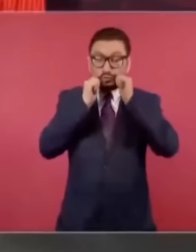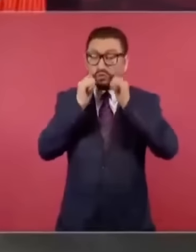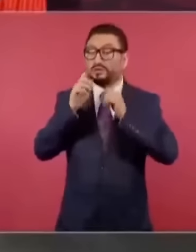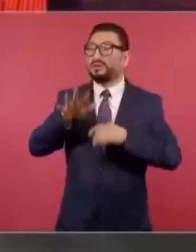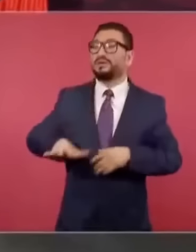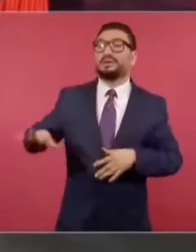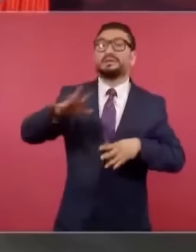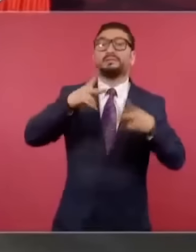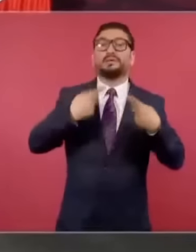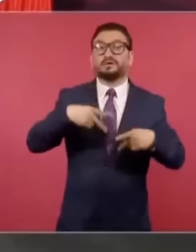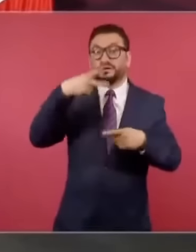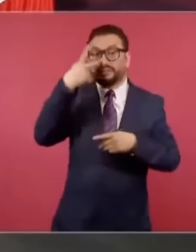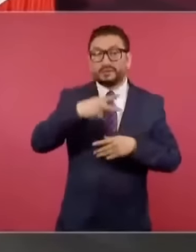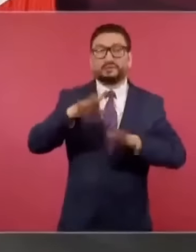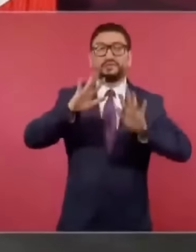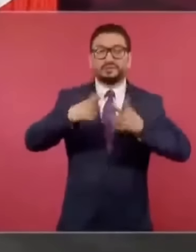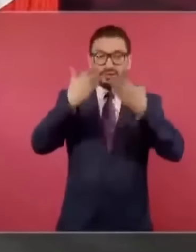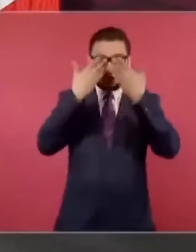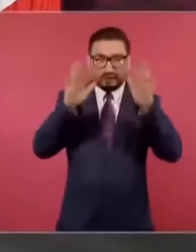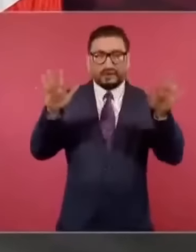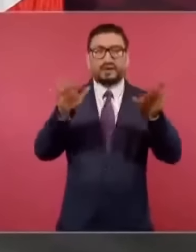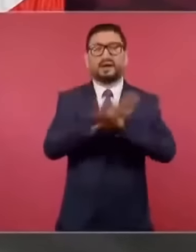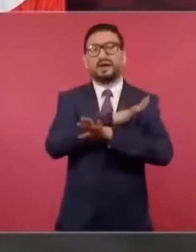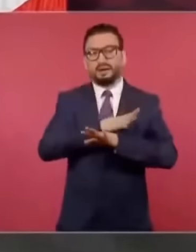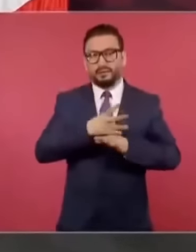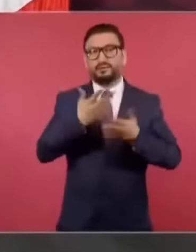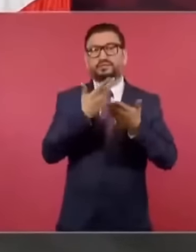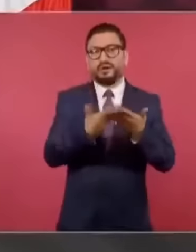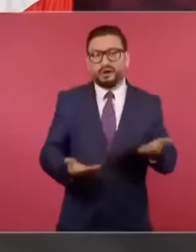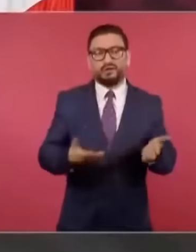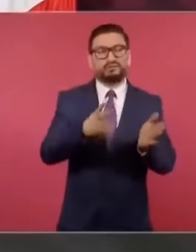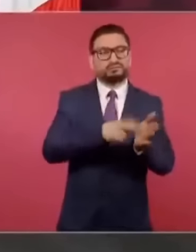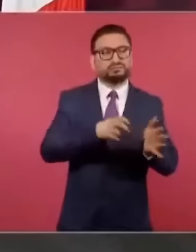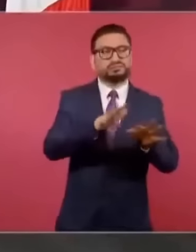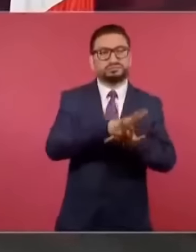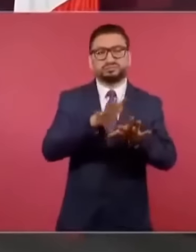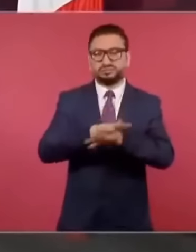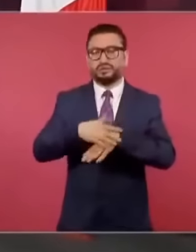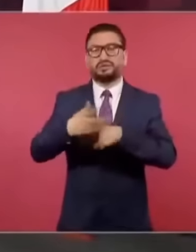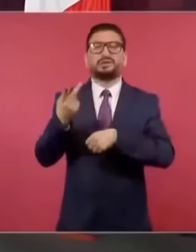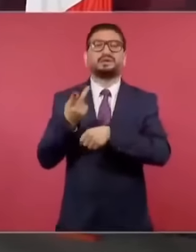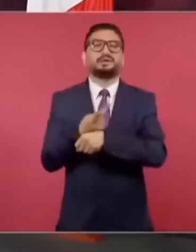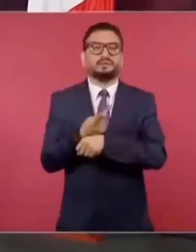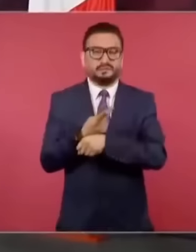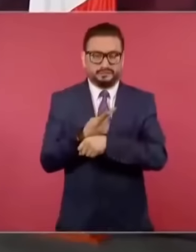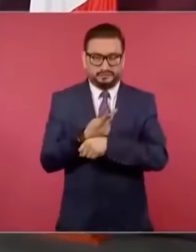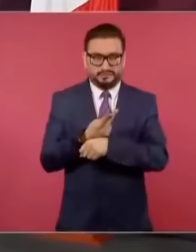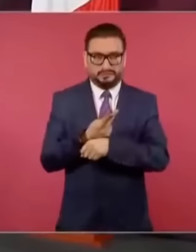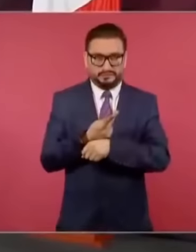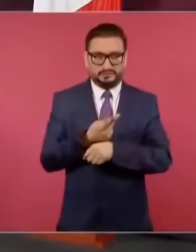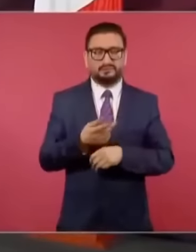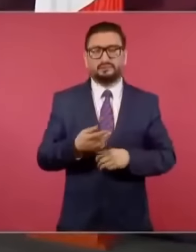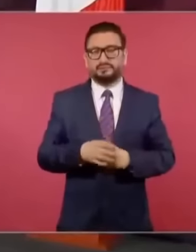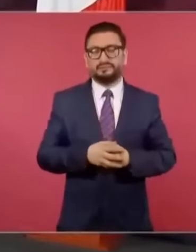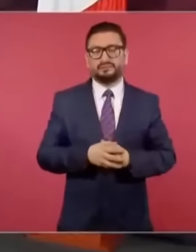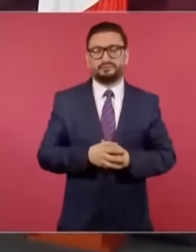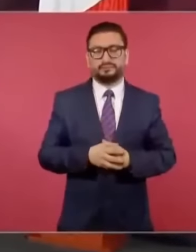decidió y hay reacomódos. Entonces, ¿qué pasa con